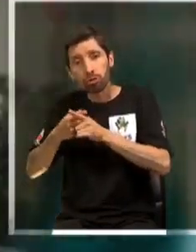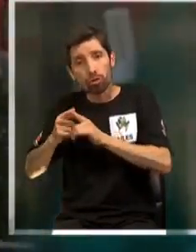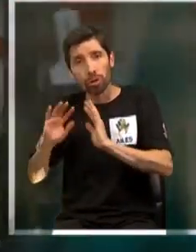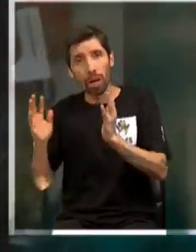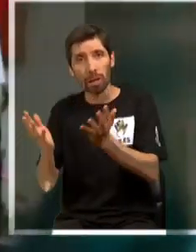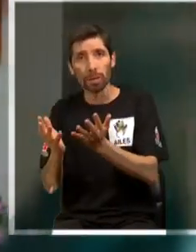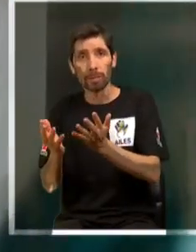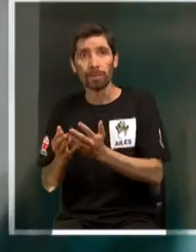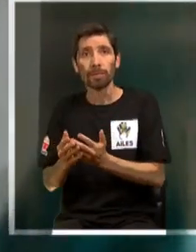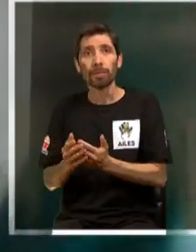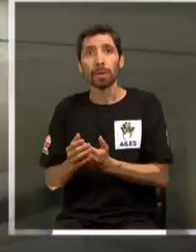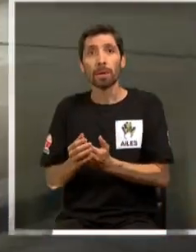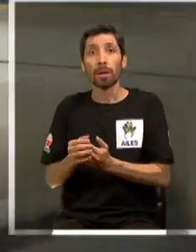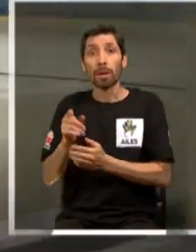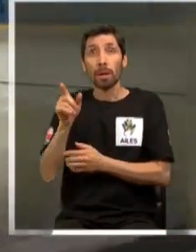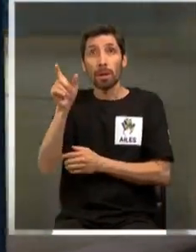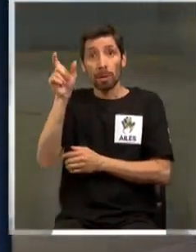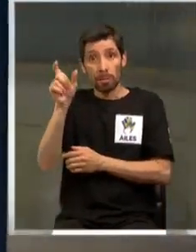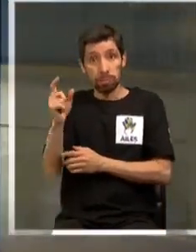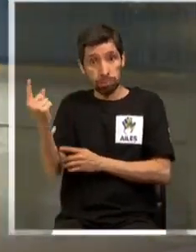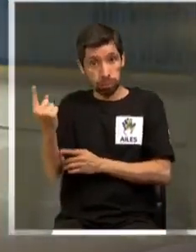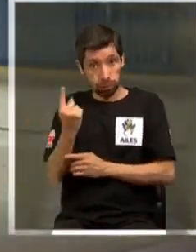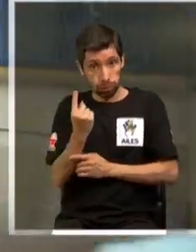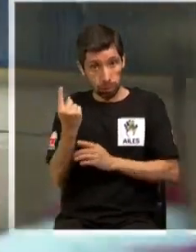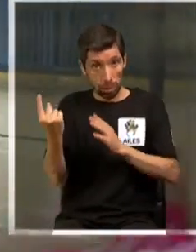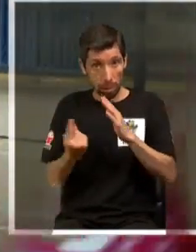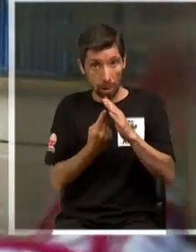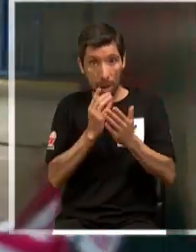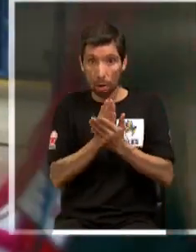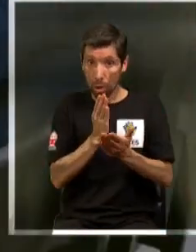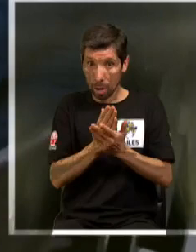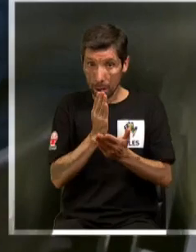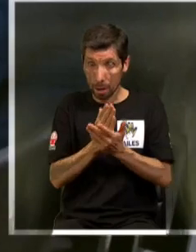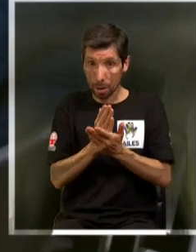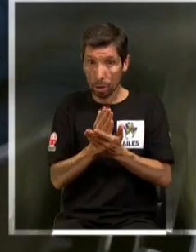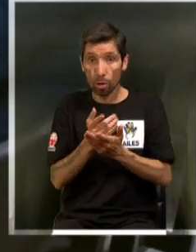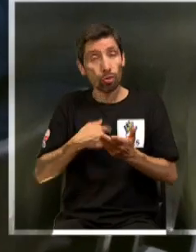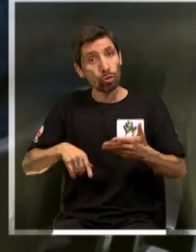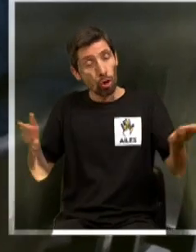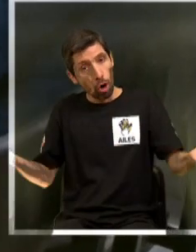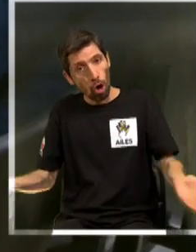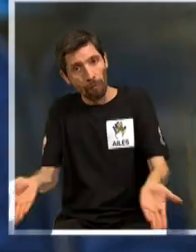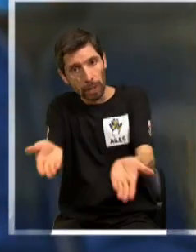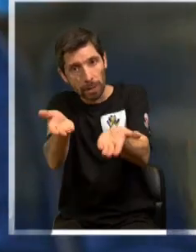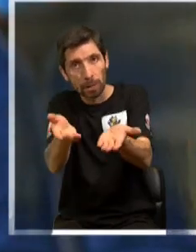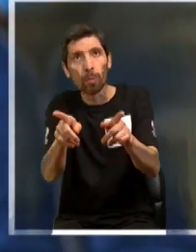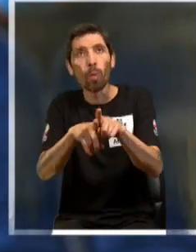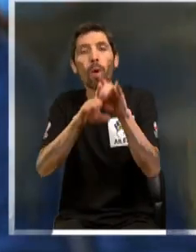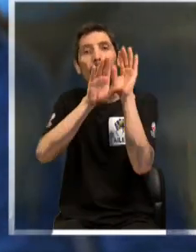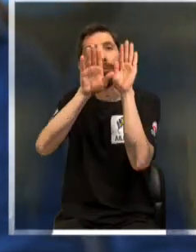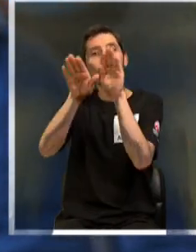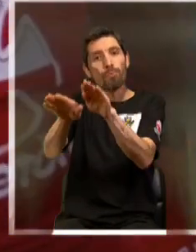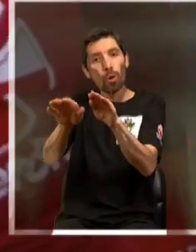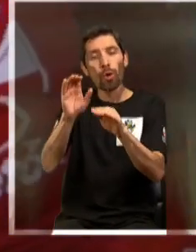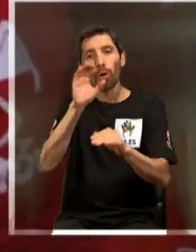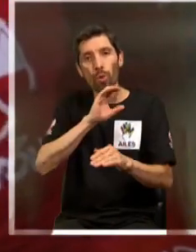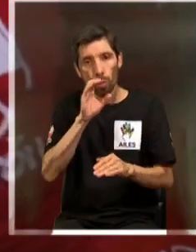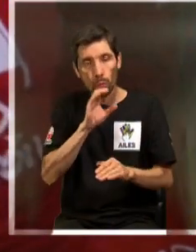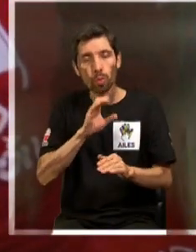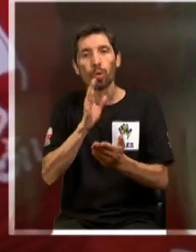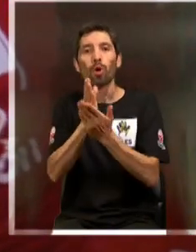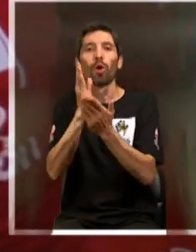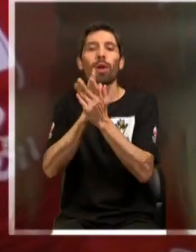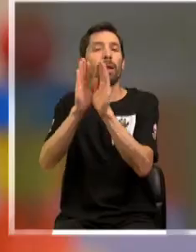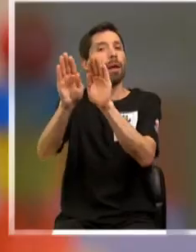Cada vez que un usuario ingresa a un colegio, nosotros hacemos y ofrecemos hacer como apoyo a los cursos, al